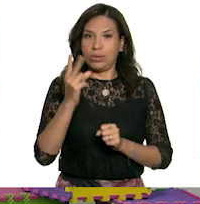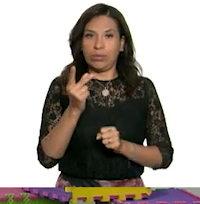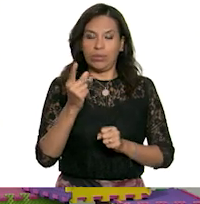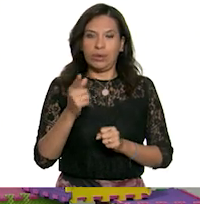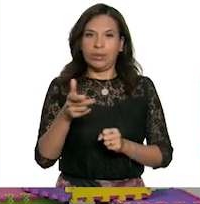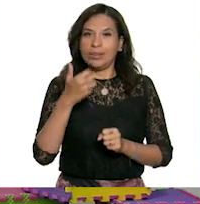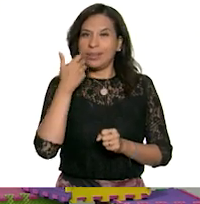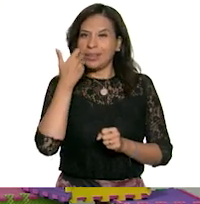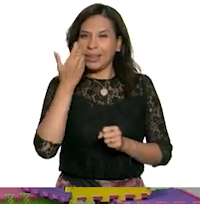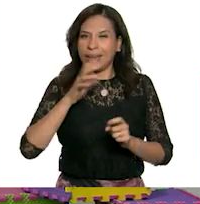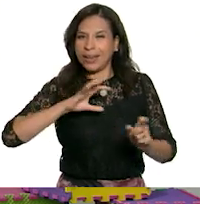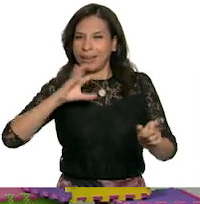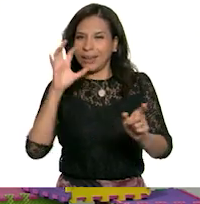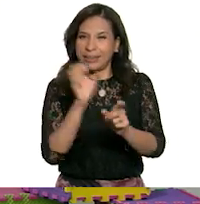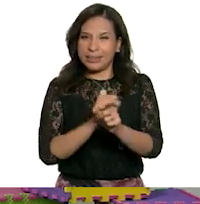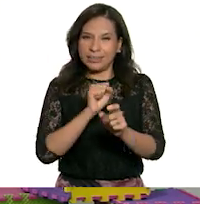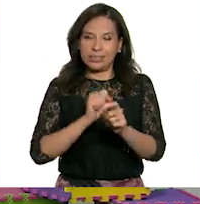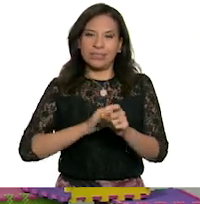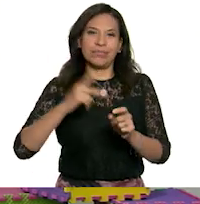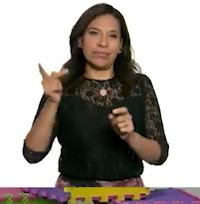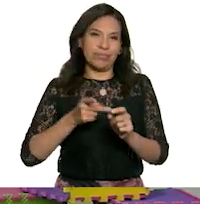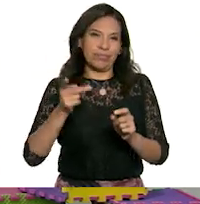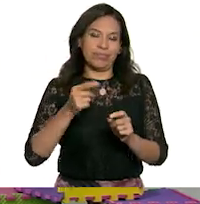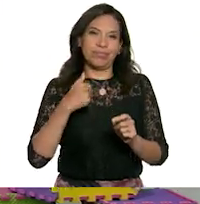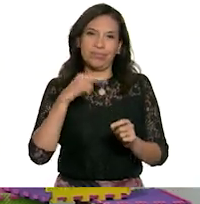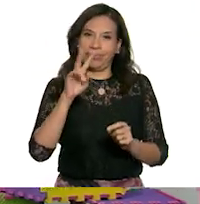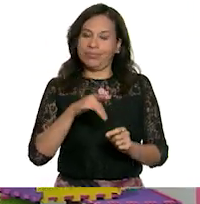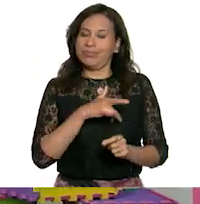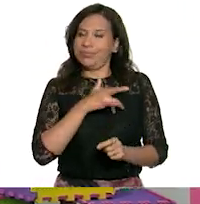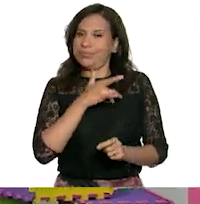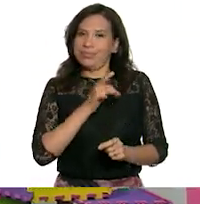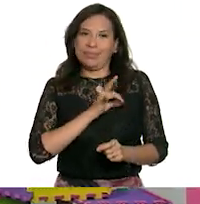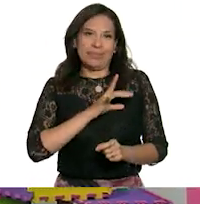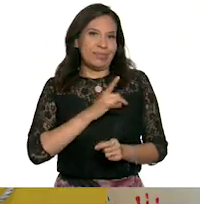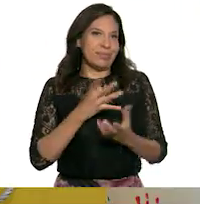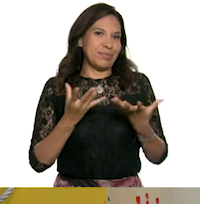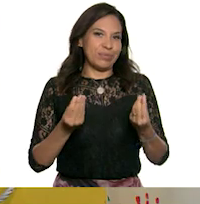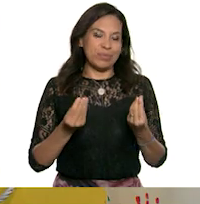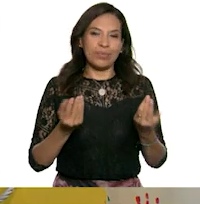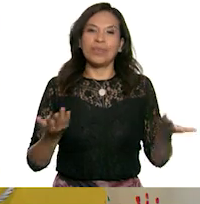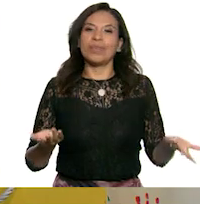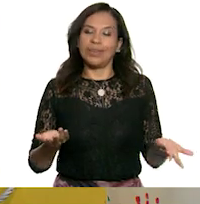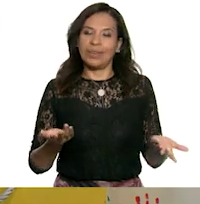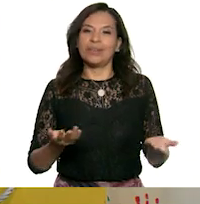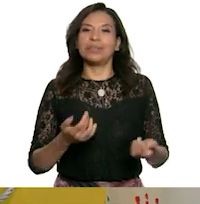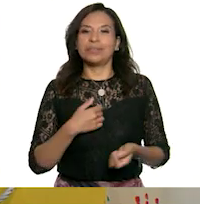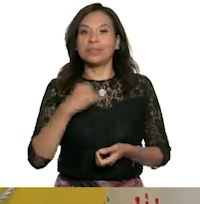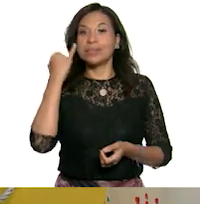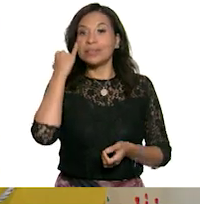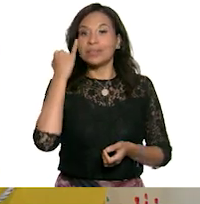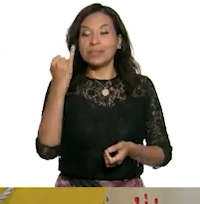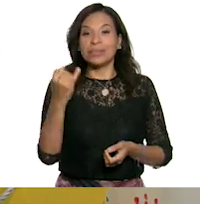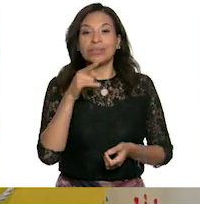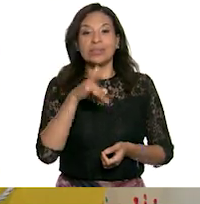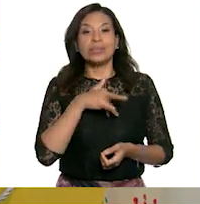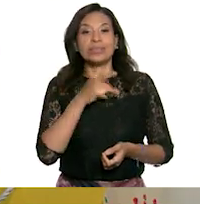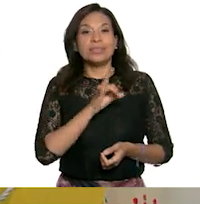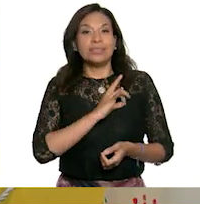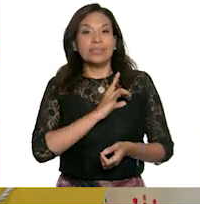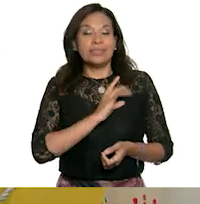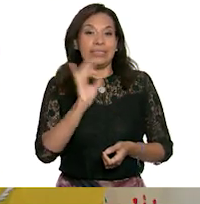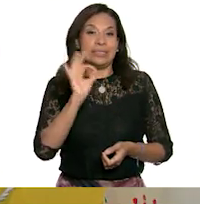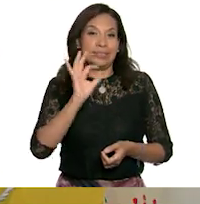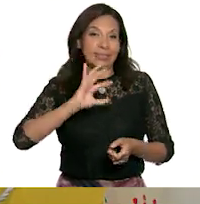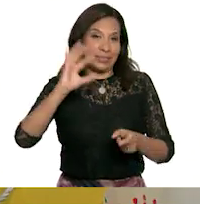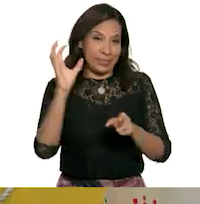todas las intenciones de morderme en una piedra. De verdad que me asusté muchísimo. Ah, ya, me imagino tu miedo al creer